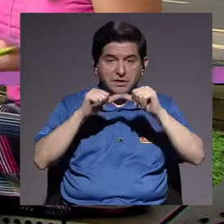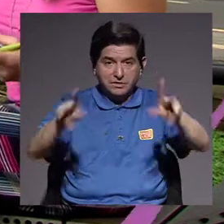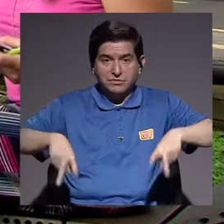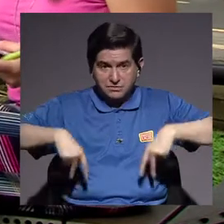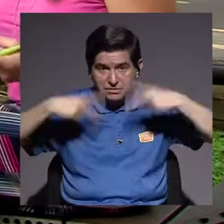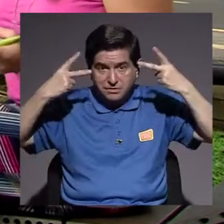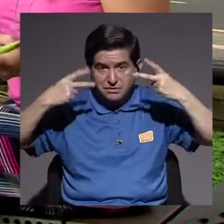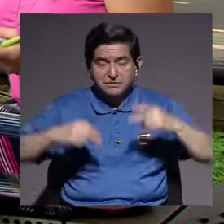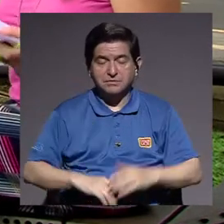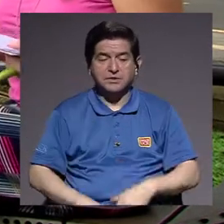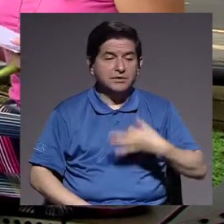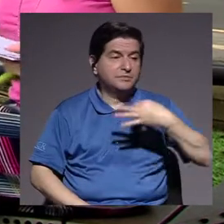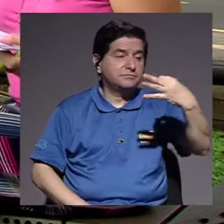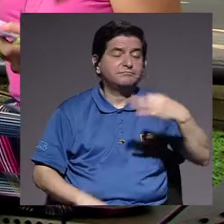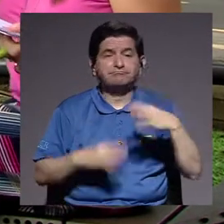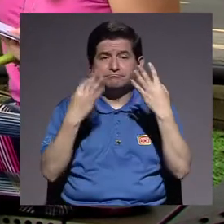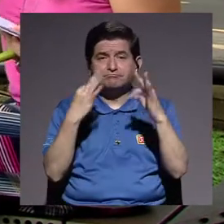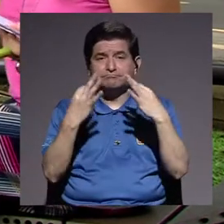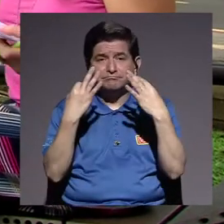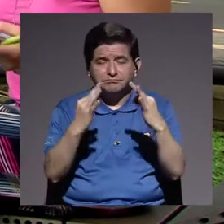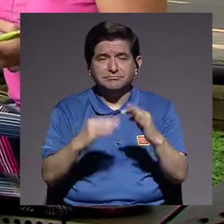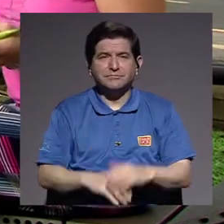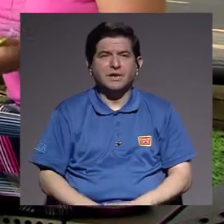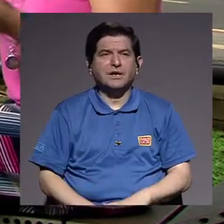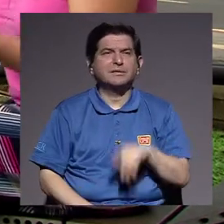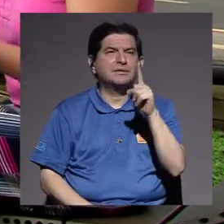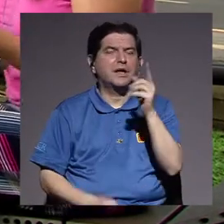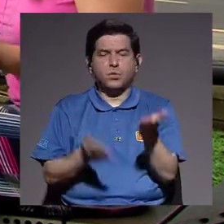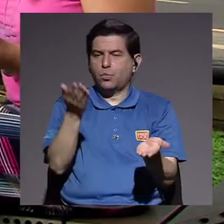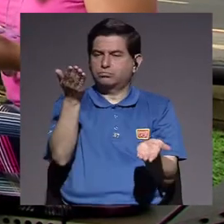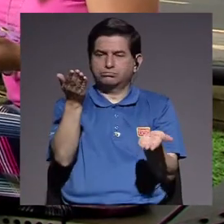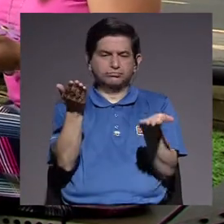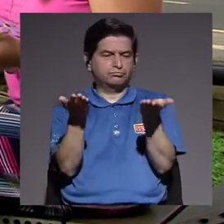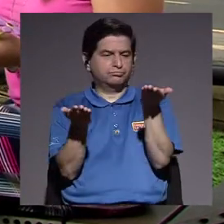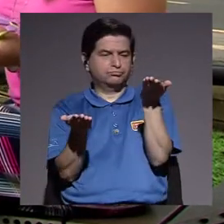viviendo. Entonces hay que tratar de lograr un balance,